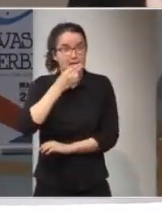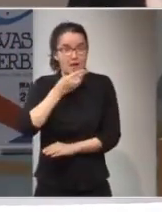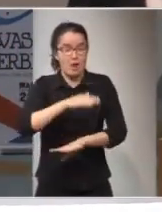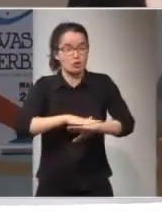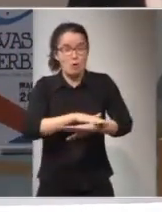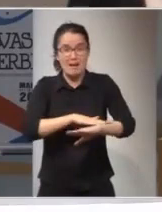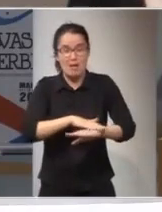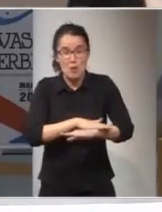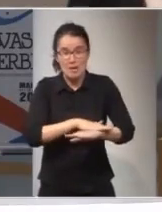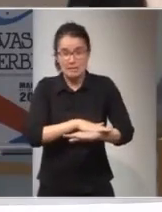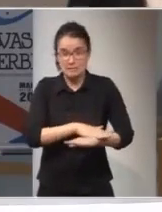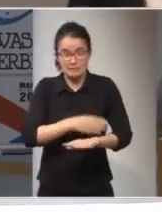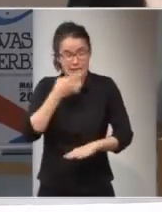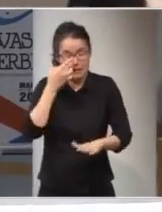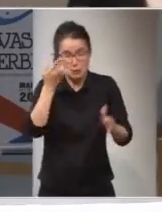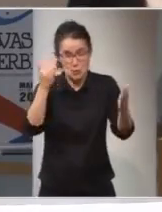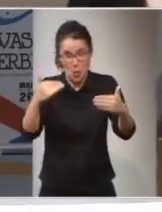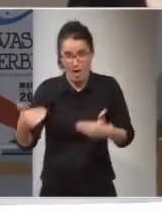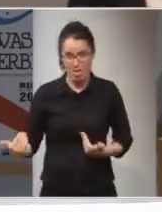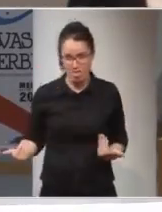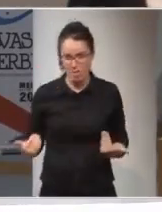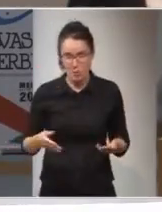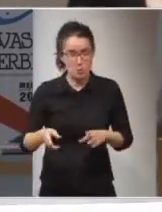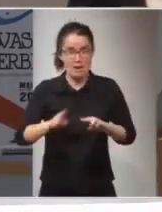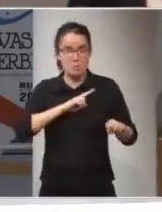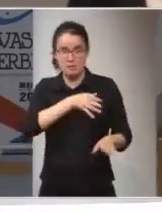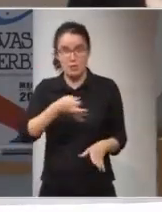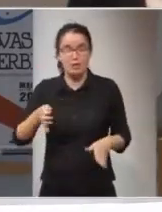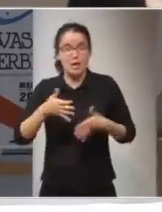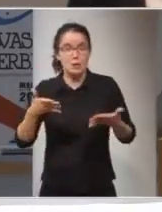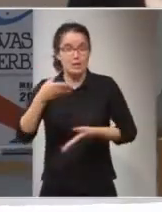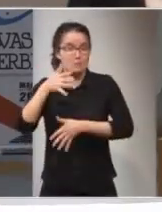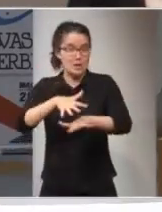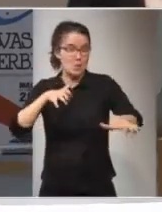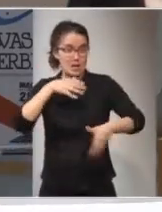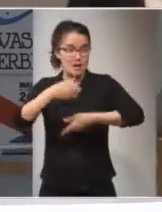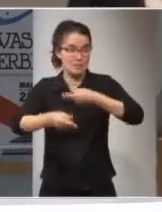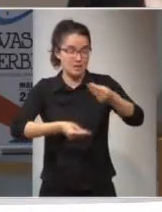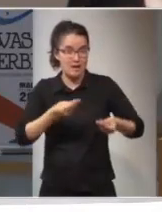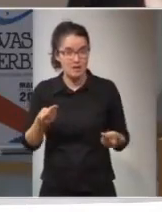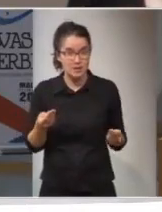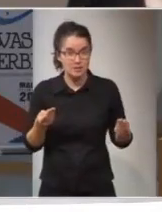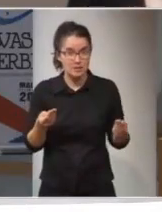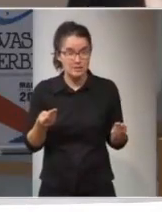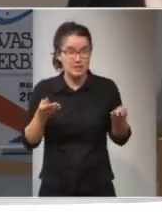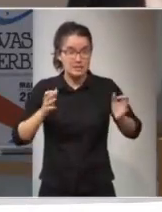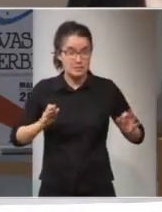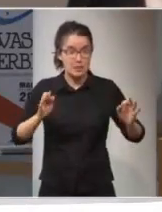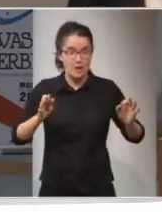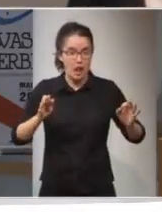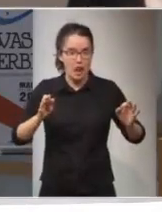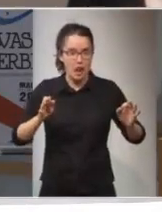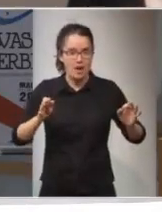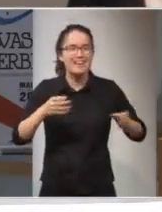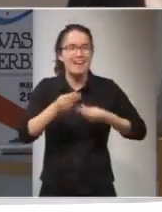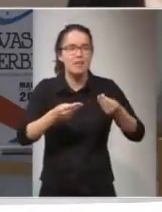gobernadores de África darnos una respuesta correcta. Por lo tanto, la mayoría de la gente lo celebro sobre todo, toma una